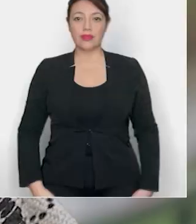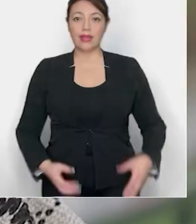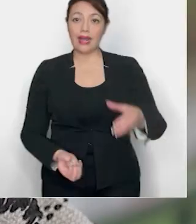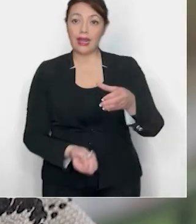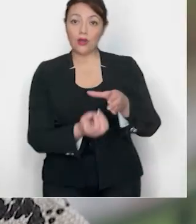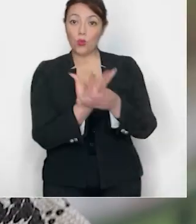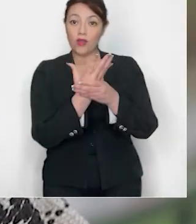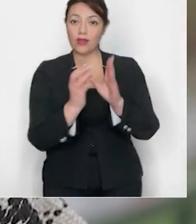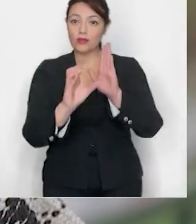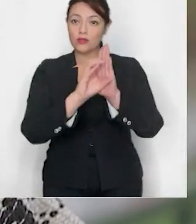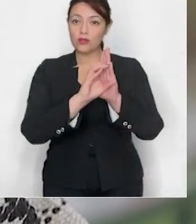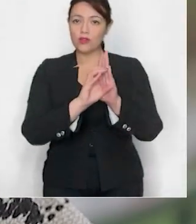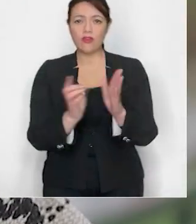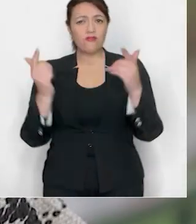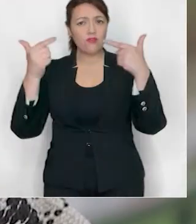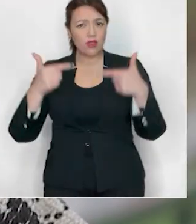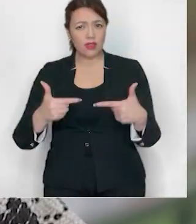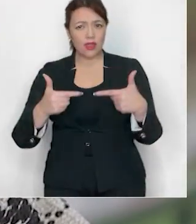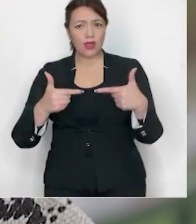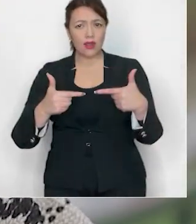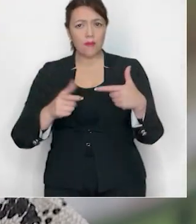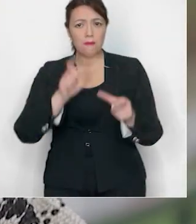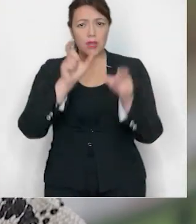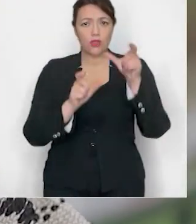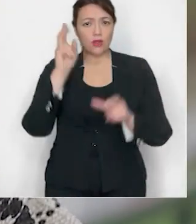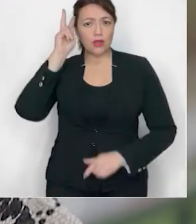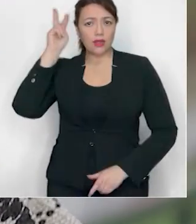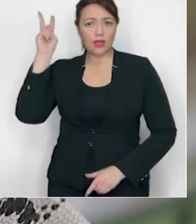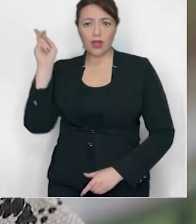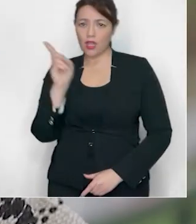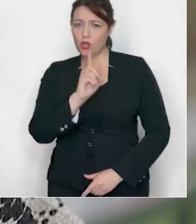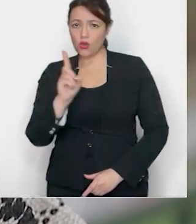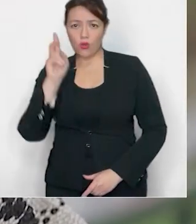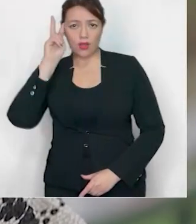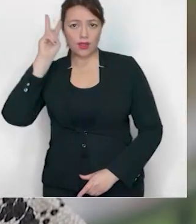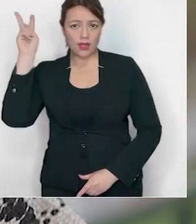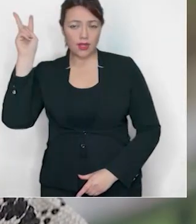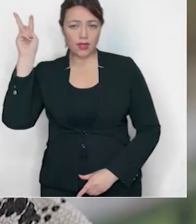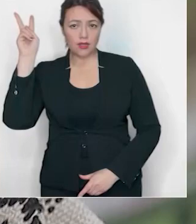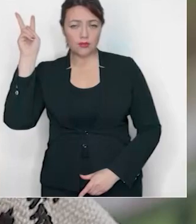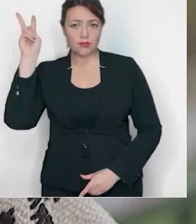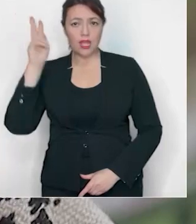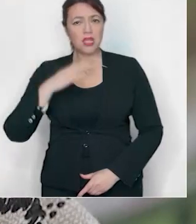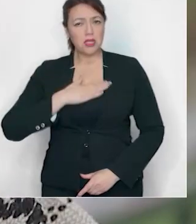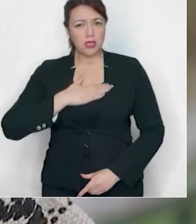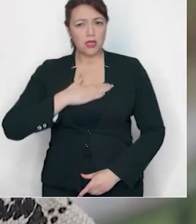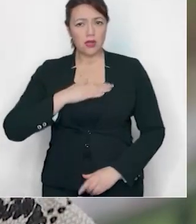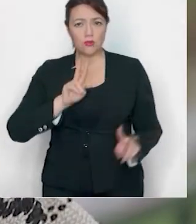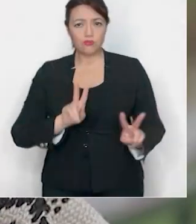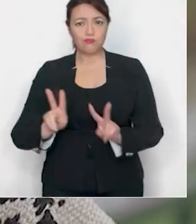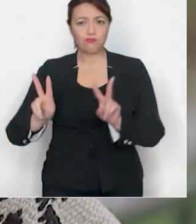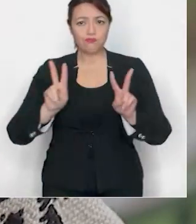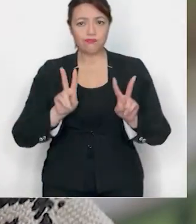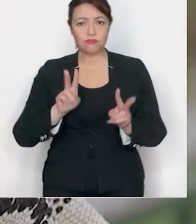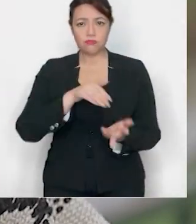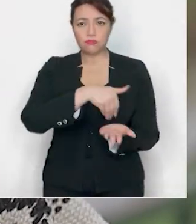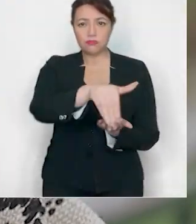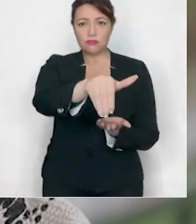La nueva constitución nos va a enfrentar entre chilenos indígenas y no indígenas. Queremos paz.